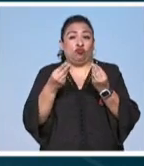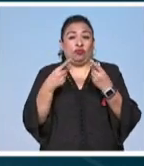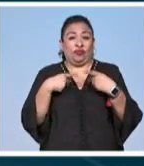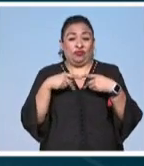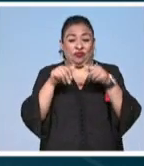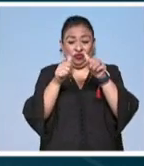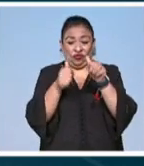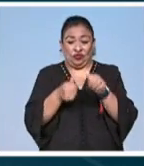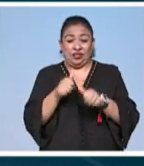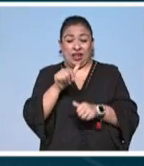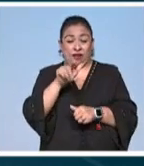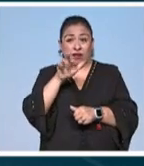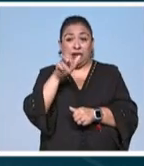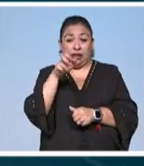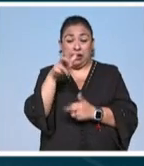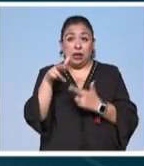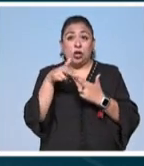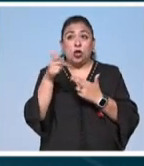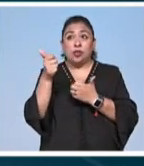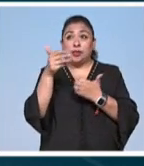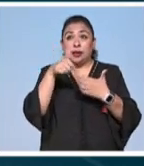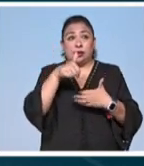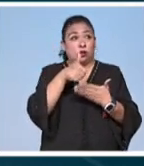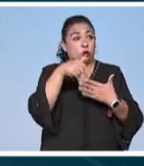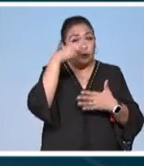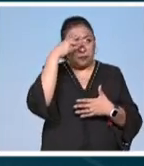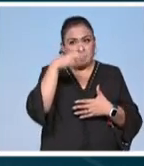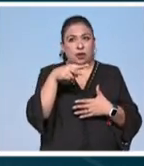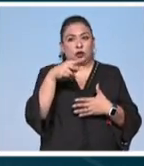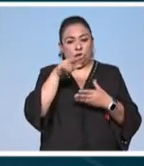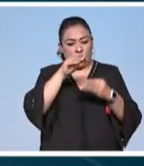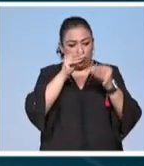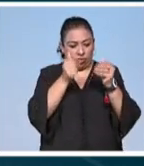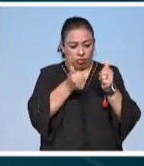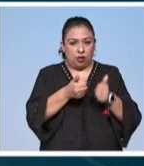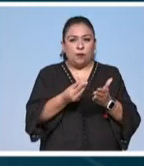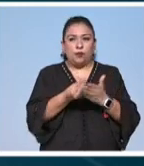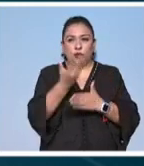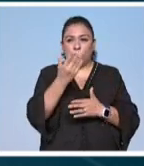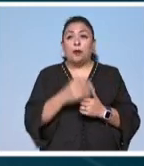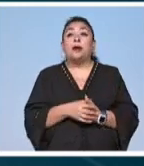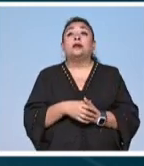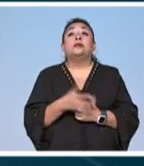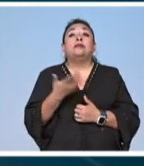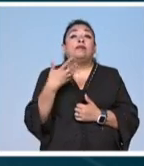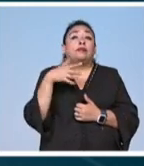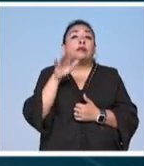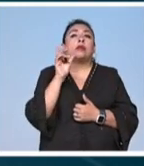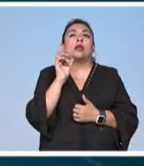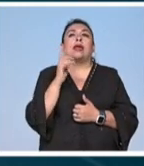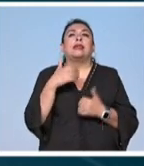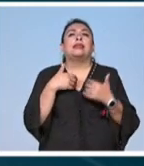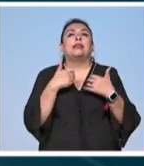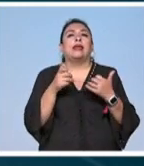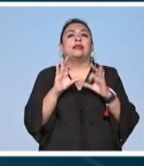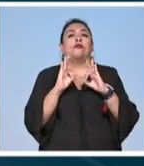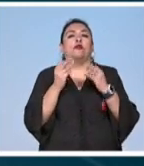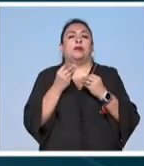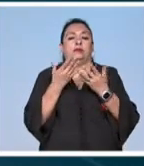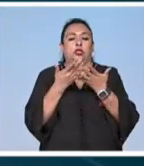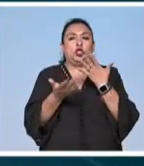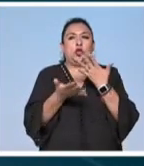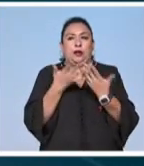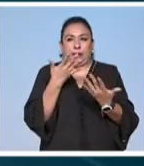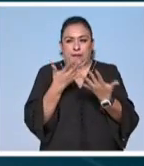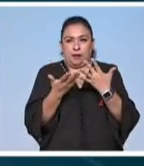y es desde esta región que pablo trae a la ciudad de méxico sus creaciones más recientes aquellas que entienden el lenguaje de sus